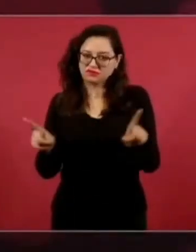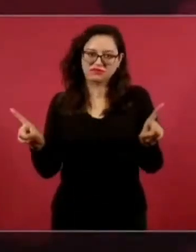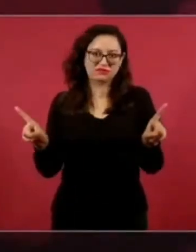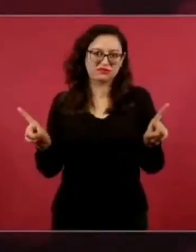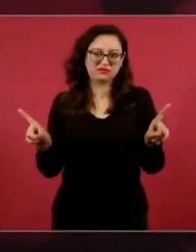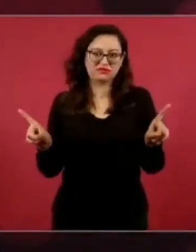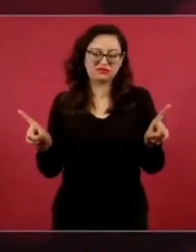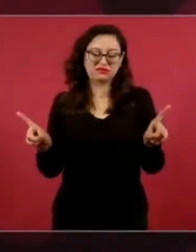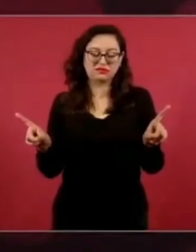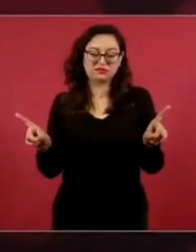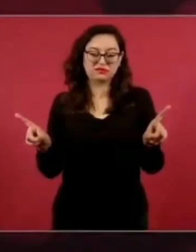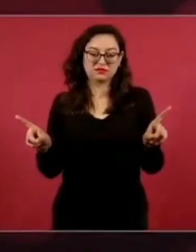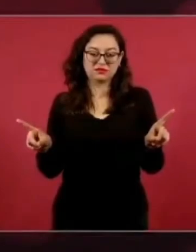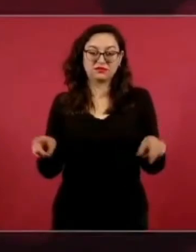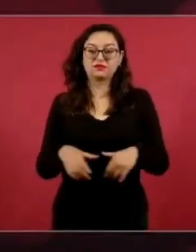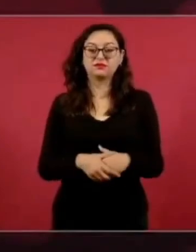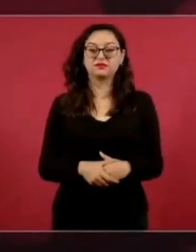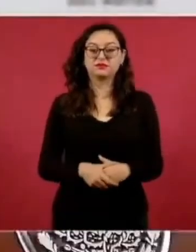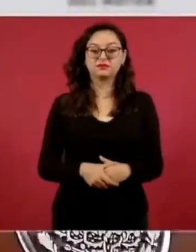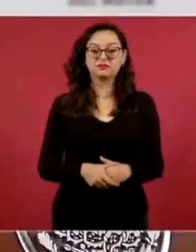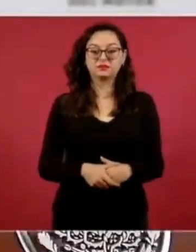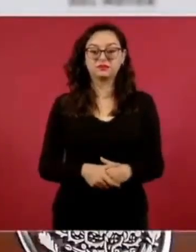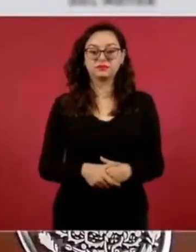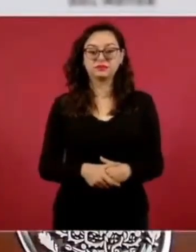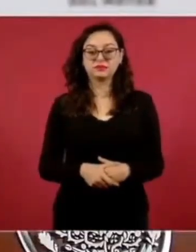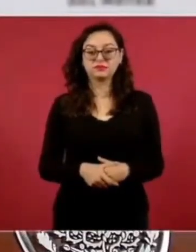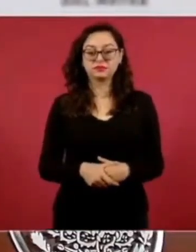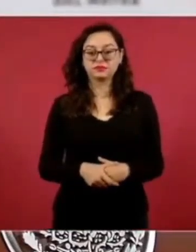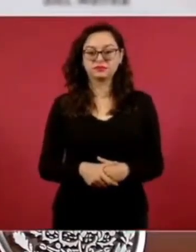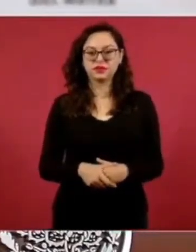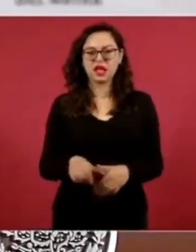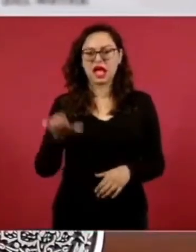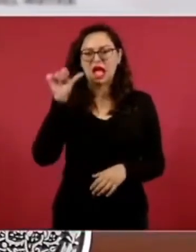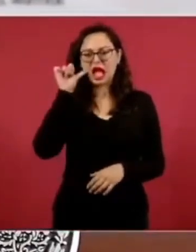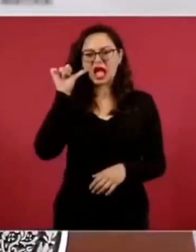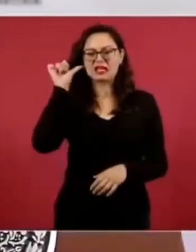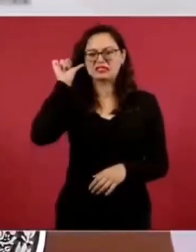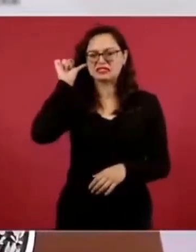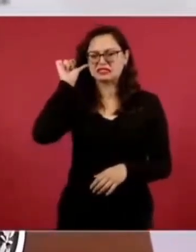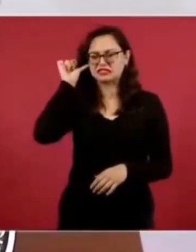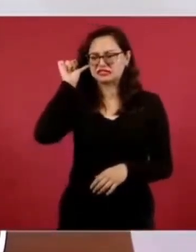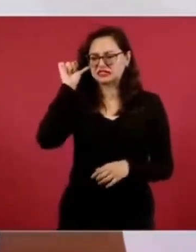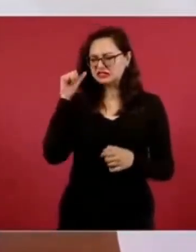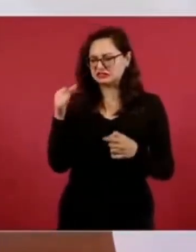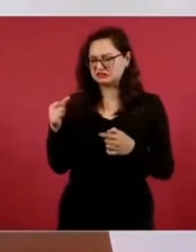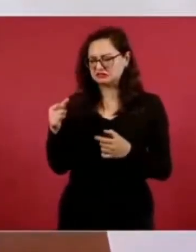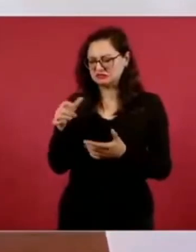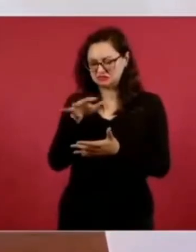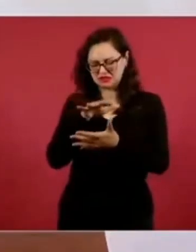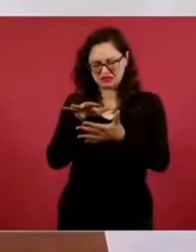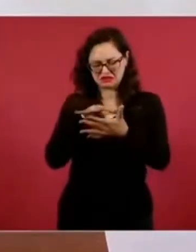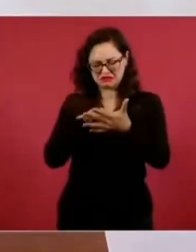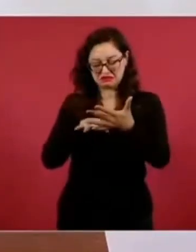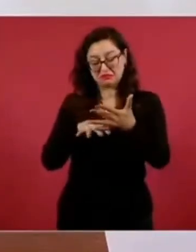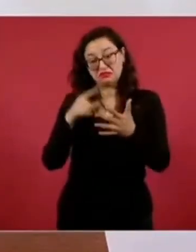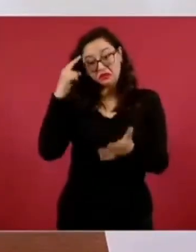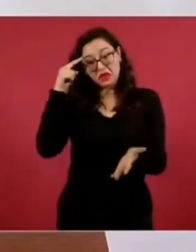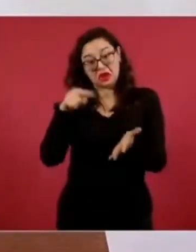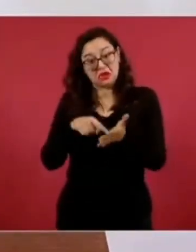creo que no sé si era un cuestionamiento a lo que dije, de que